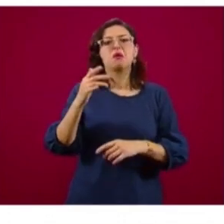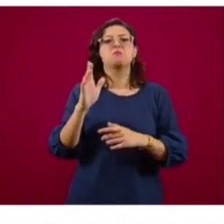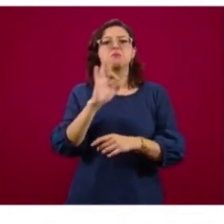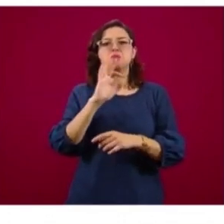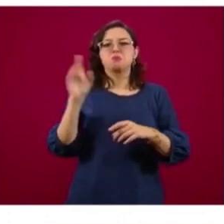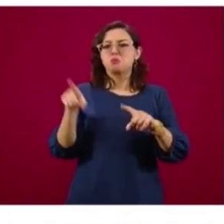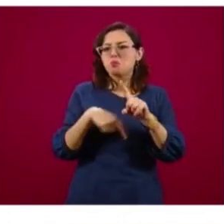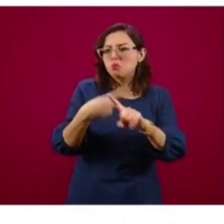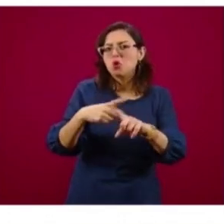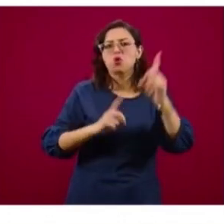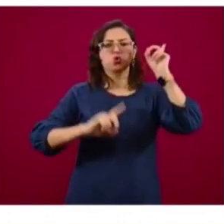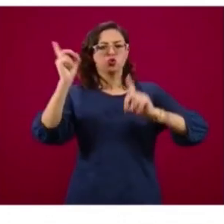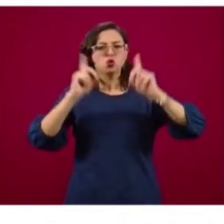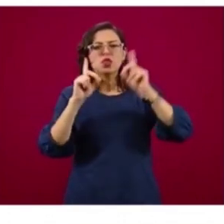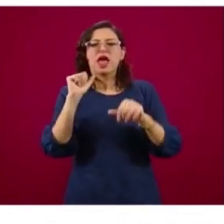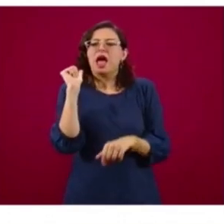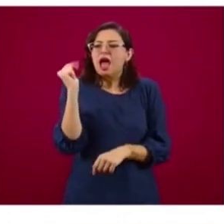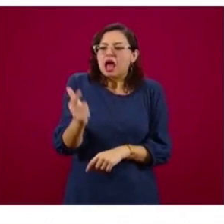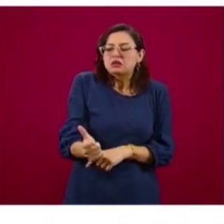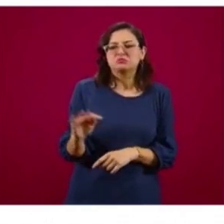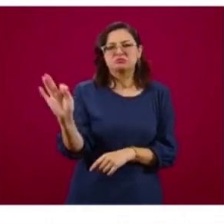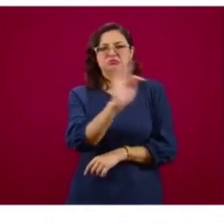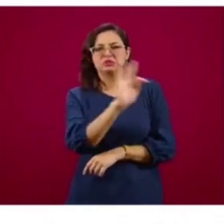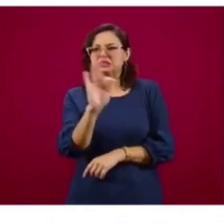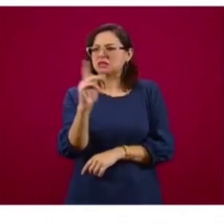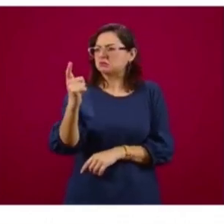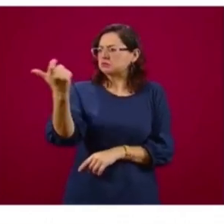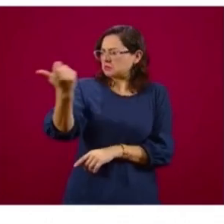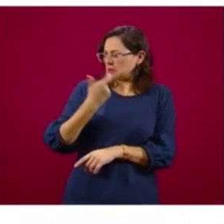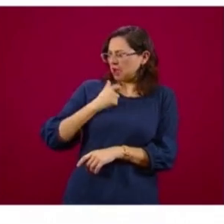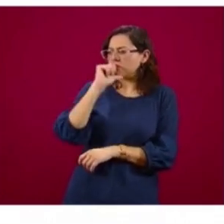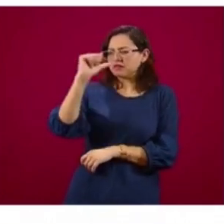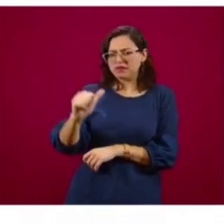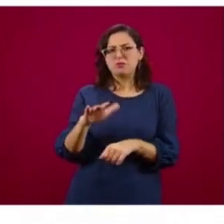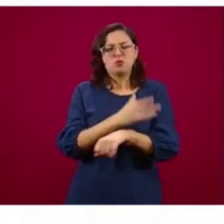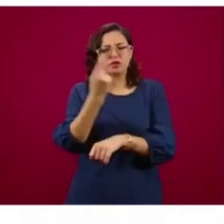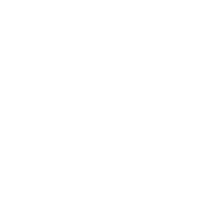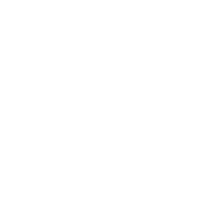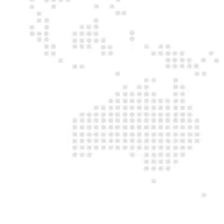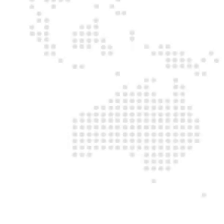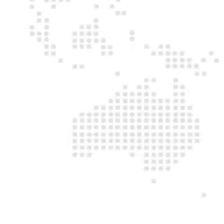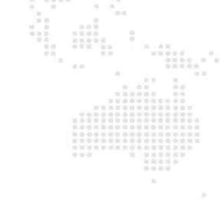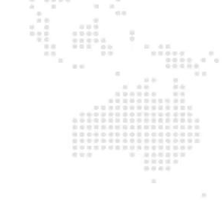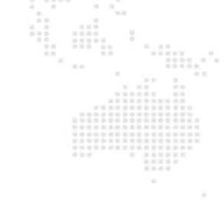por alguna circunstancia no se ha recibido esta pensión, se pueden comunicar.